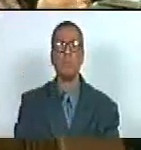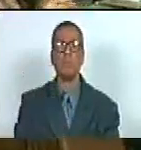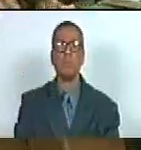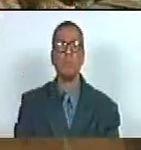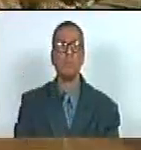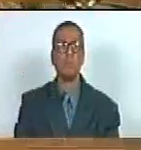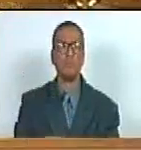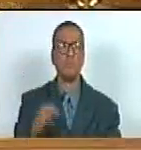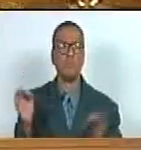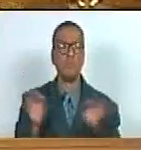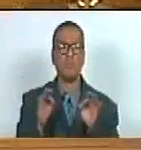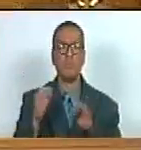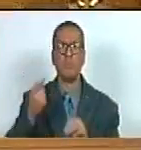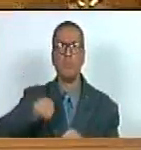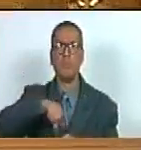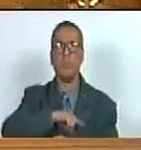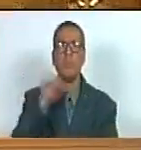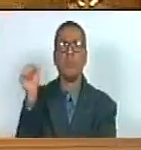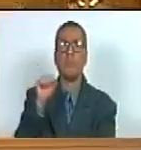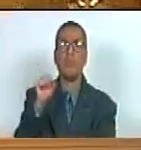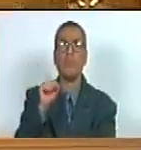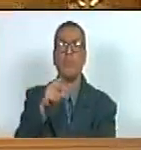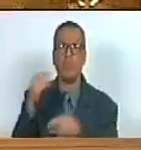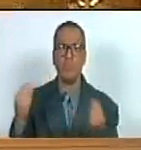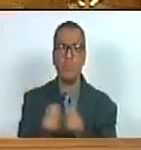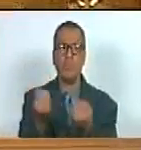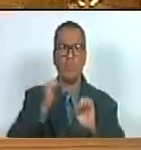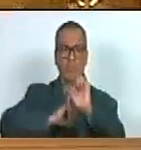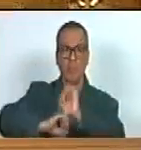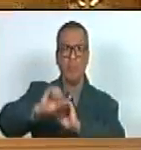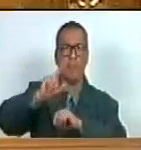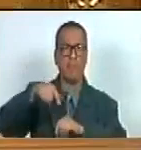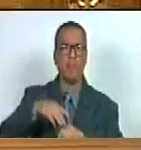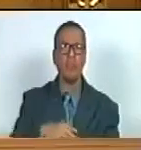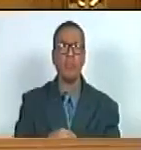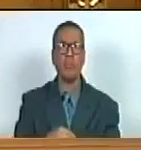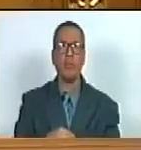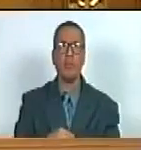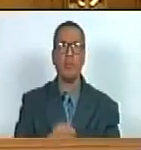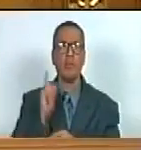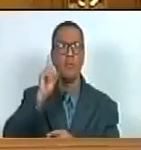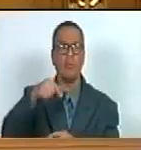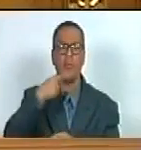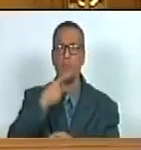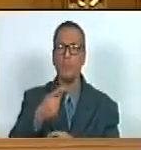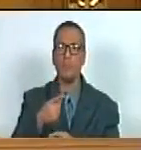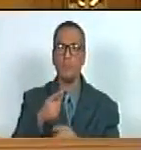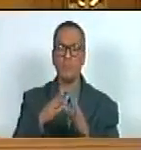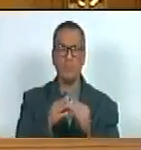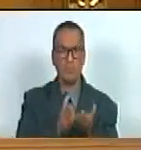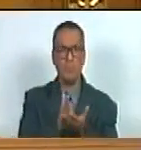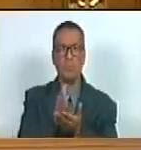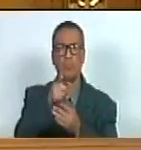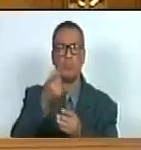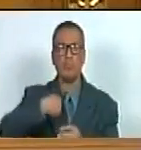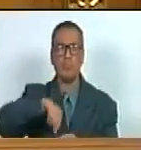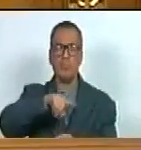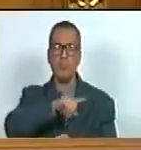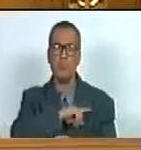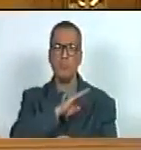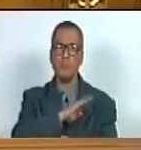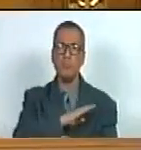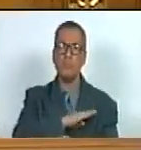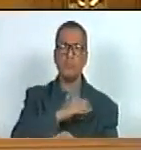no somos autistas pero estamos aquí para defenderlos y en aras de la coherencia es nuestro deber